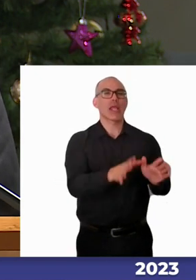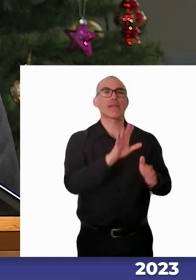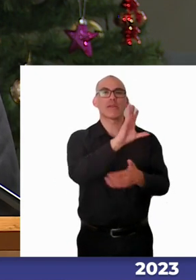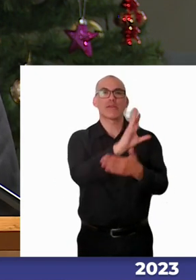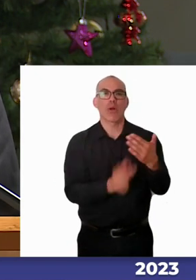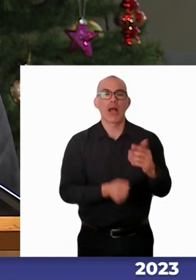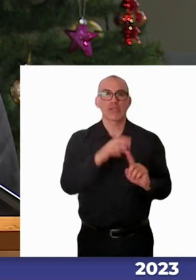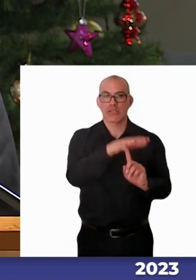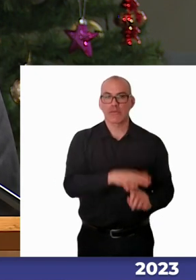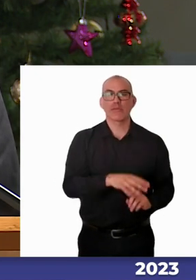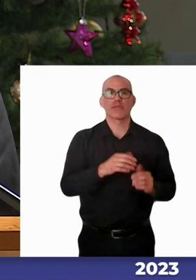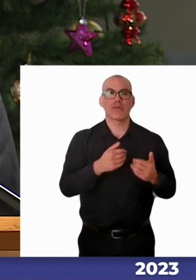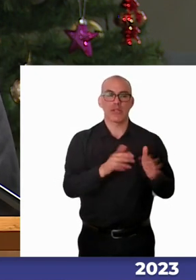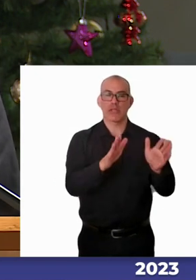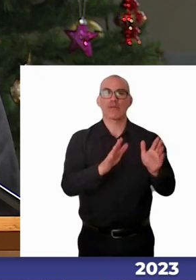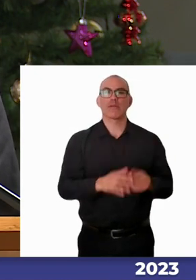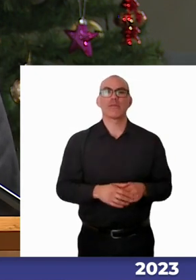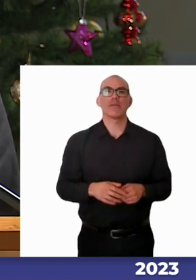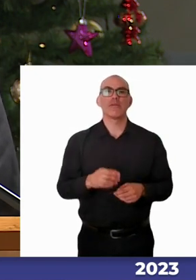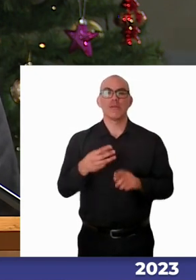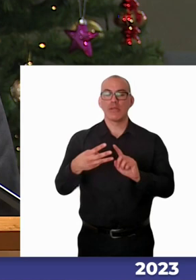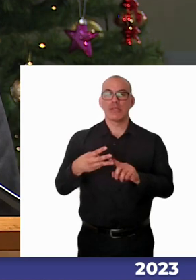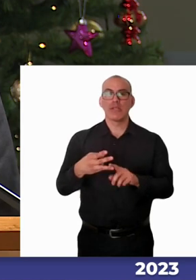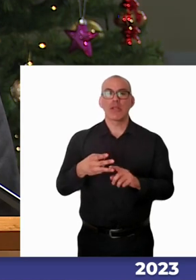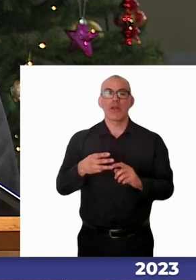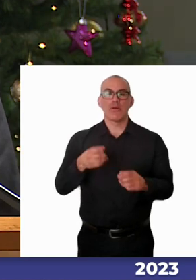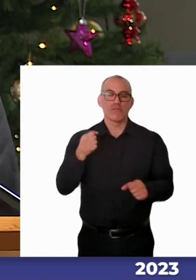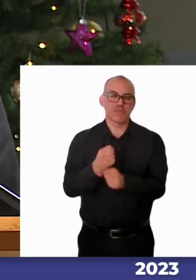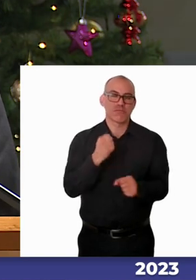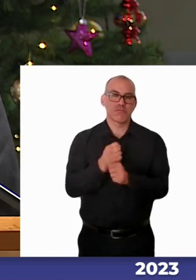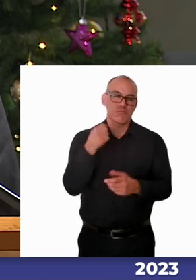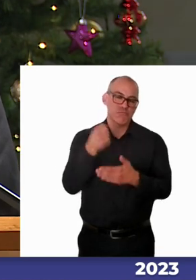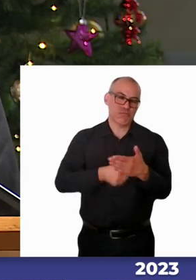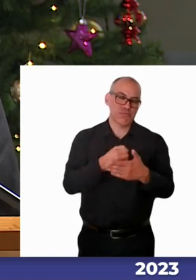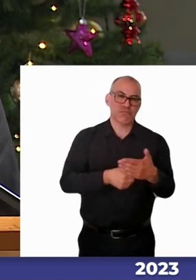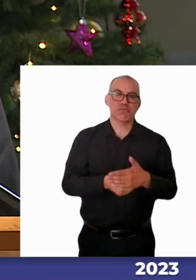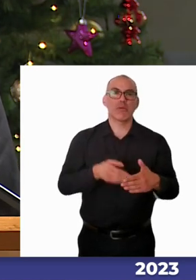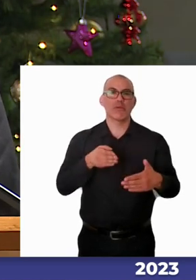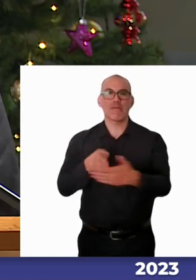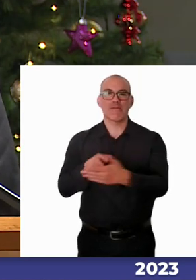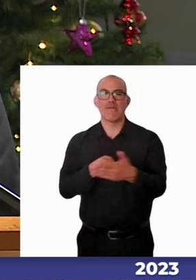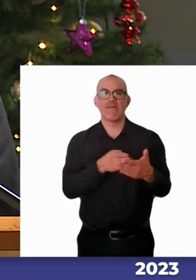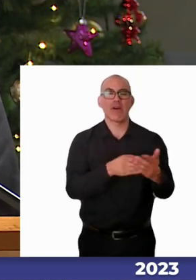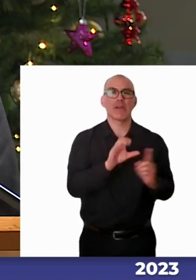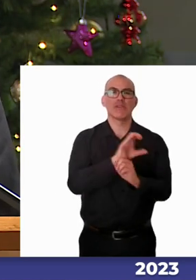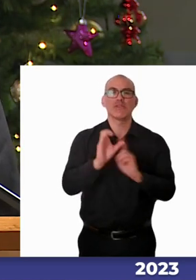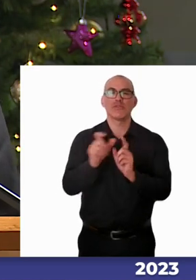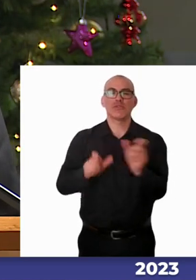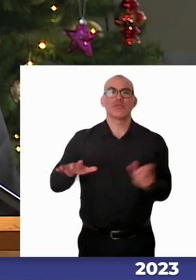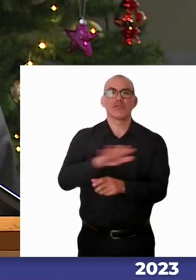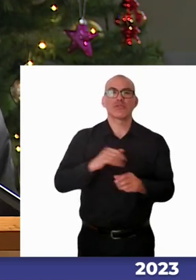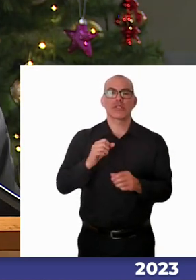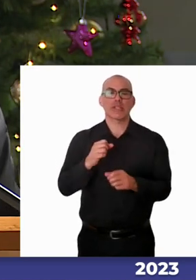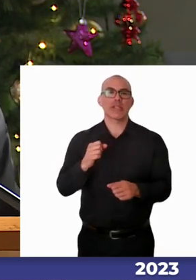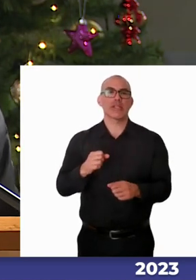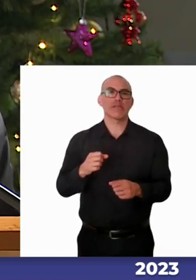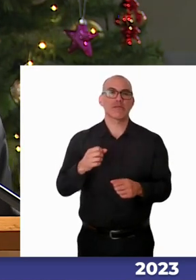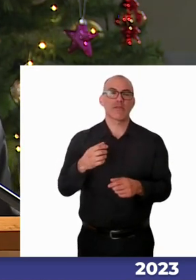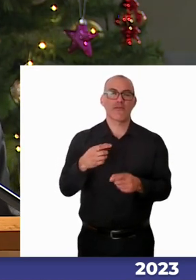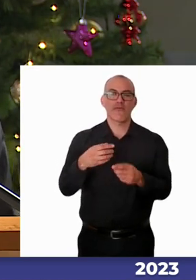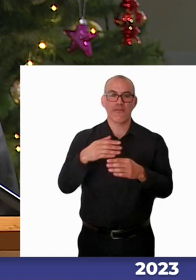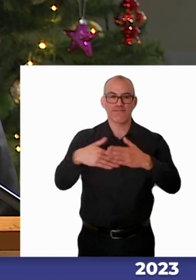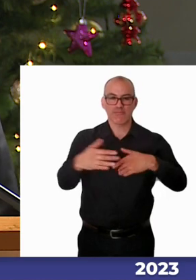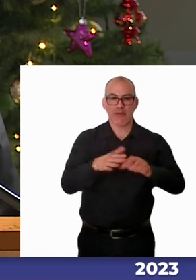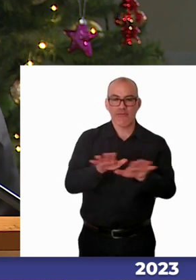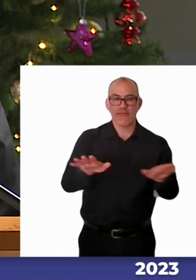la eliminación de toda barrera física, social y cultural, y cuarto, garantizar la accesibilidad en todos sus ámbitos de